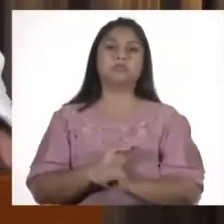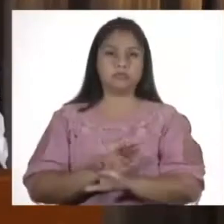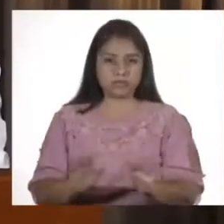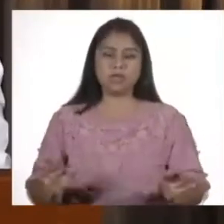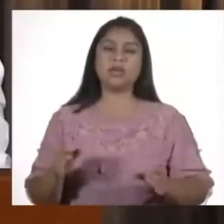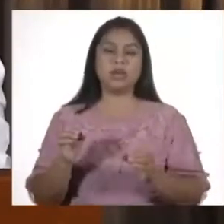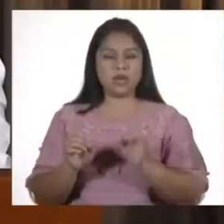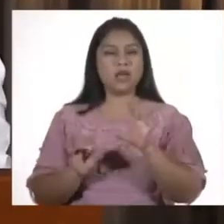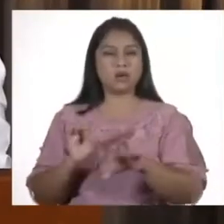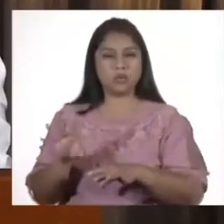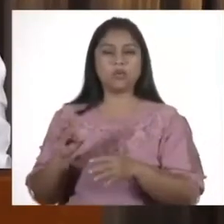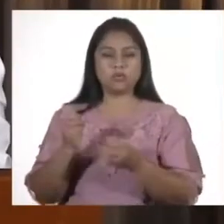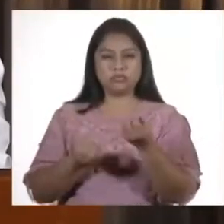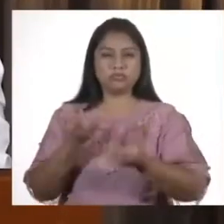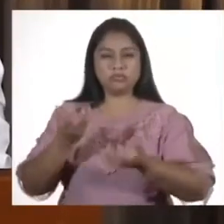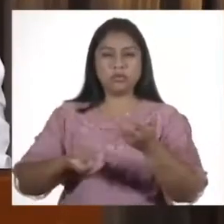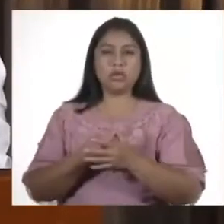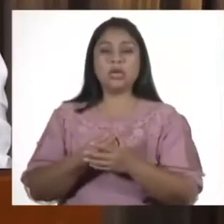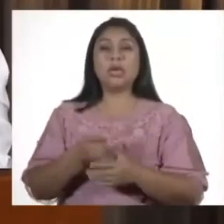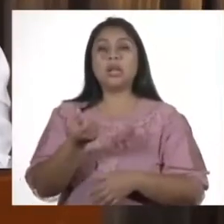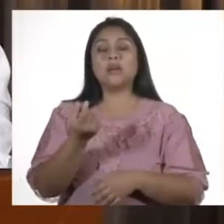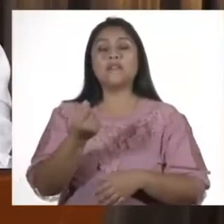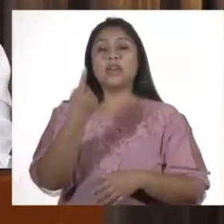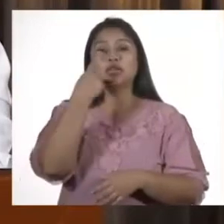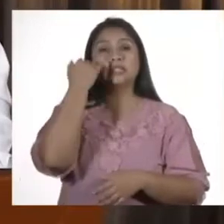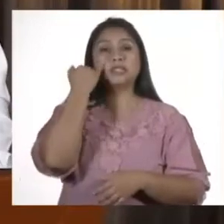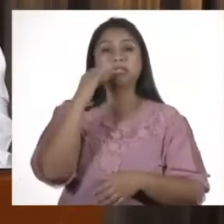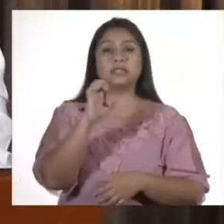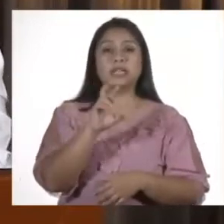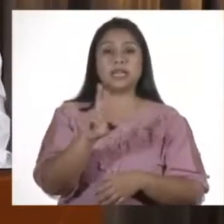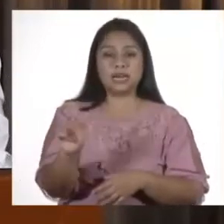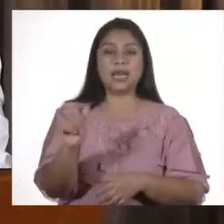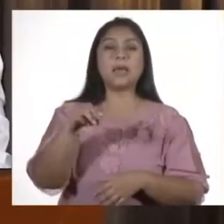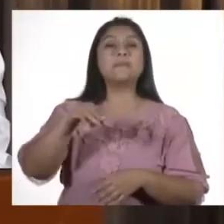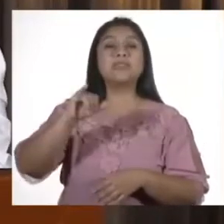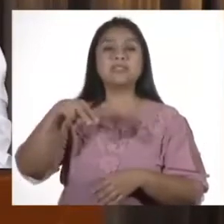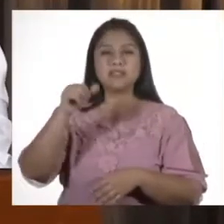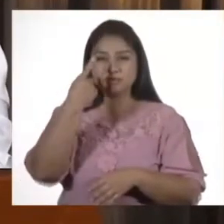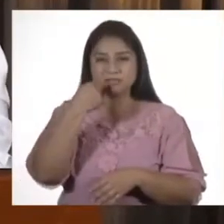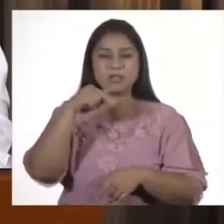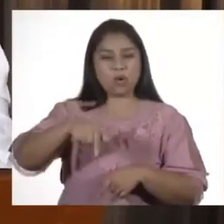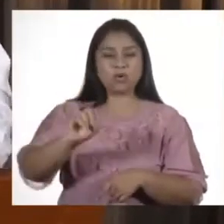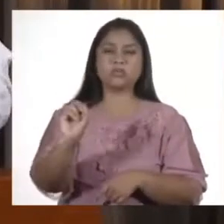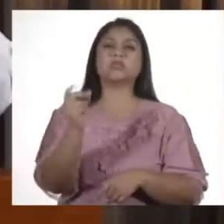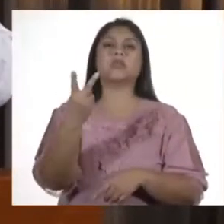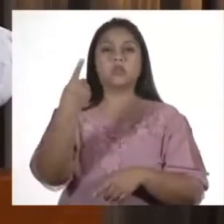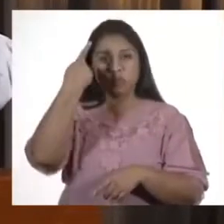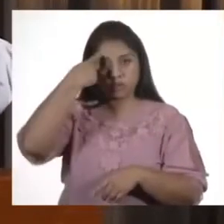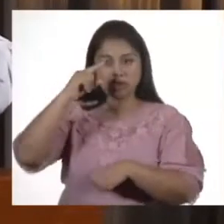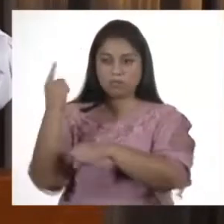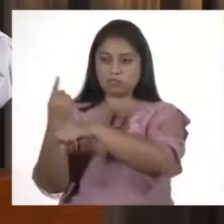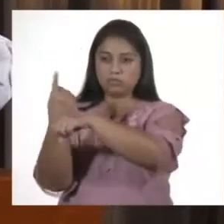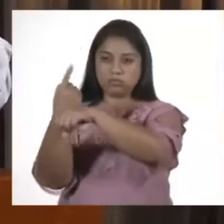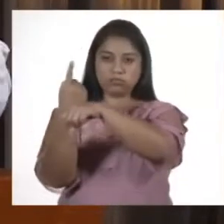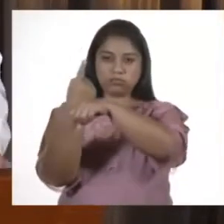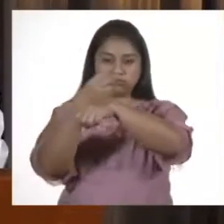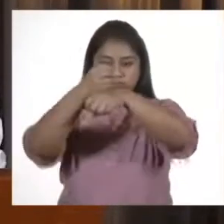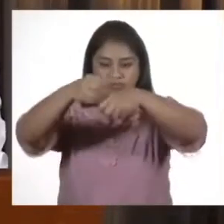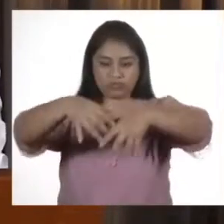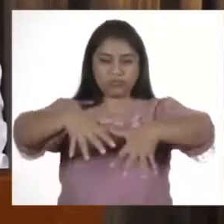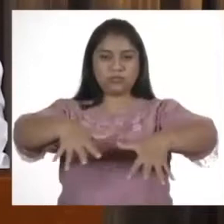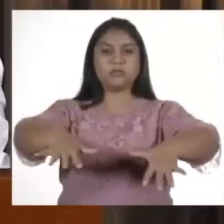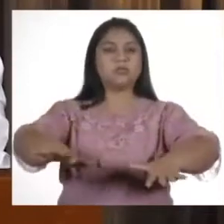varios de los incendios. El incendio del cierre Las Minas, hoy tuvo por segundo día consecutivo a un helicóptero